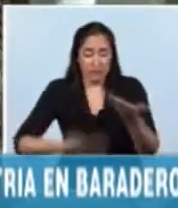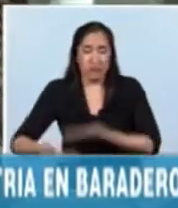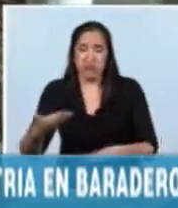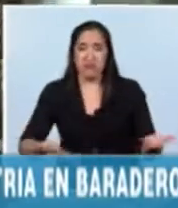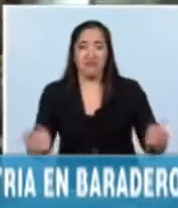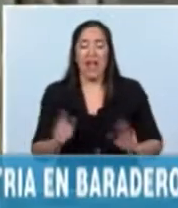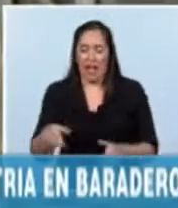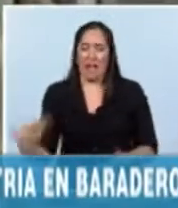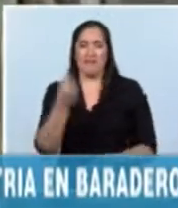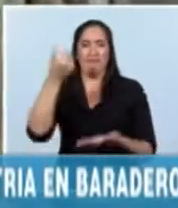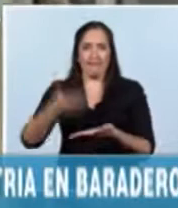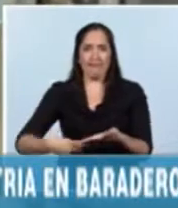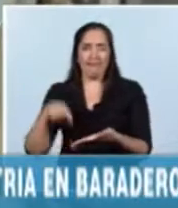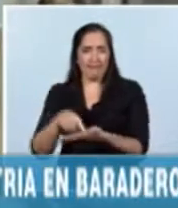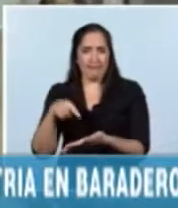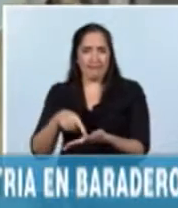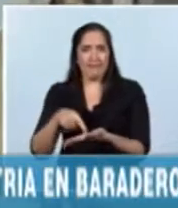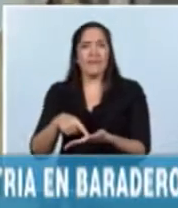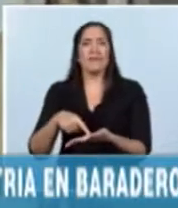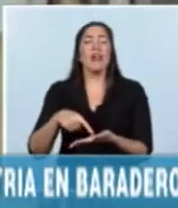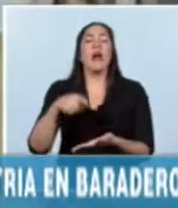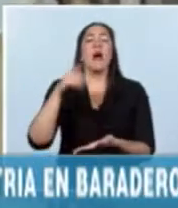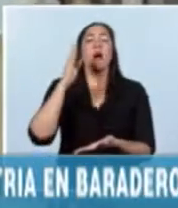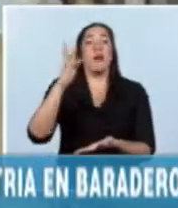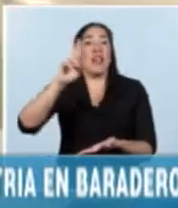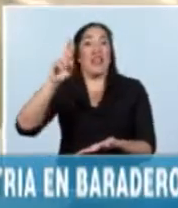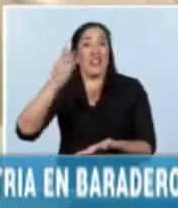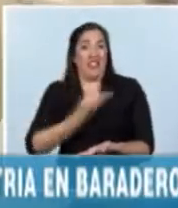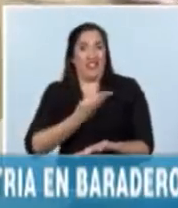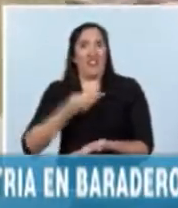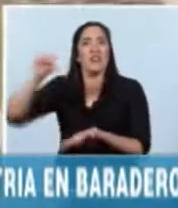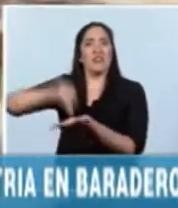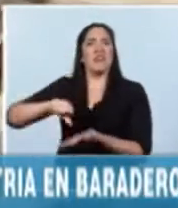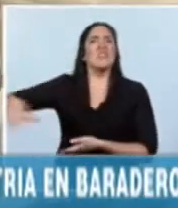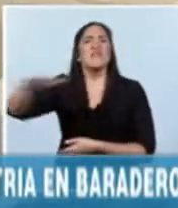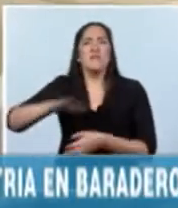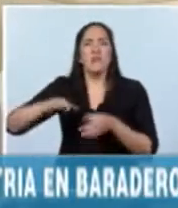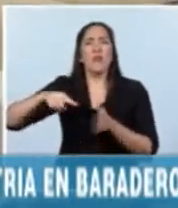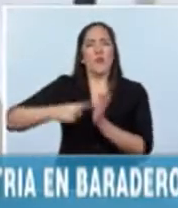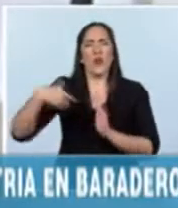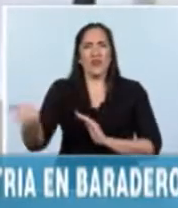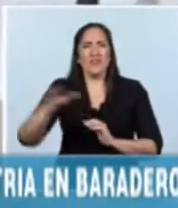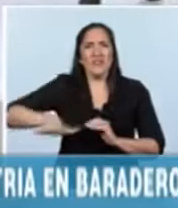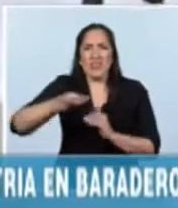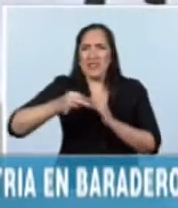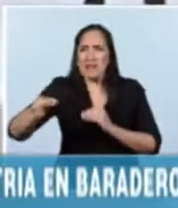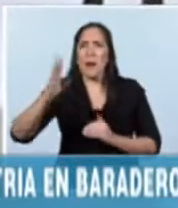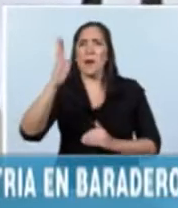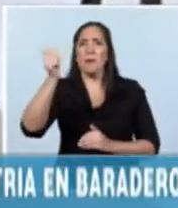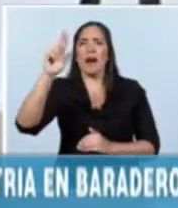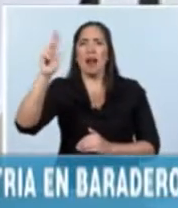aquí está, de BRF, BRF en Varadero. ¿Qué es BRF? BRF